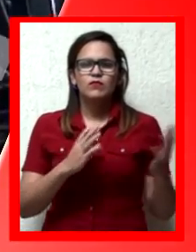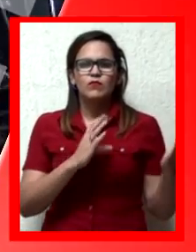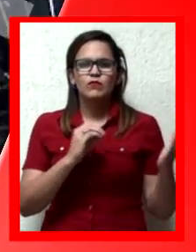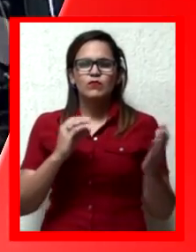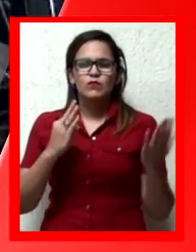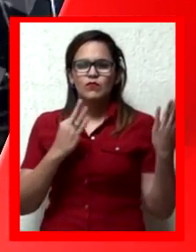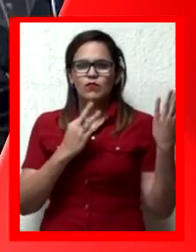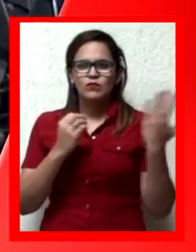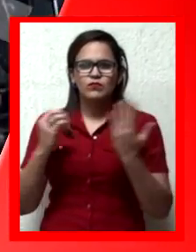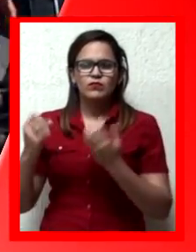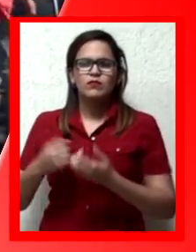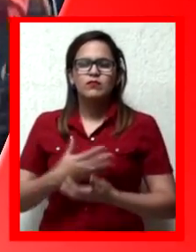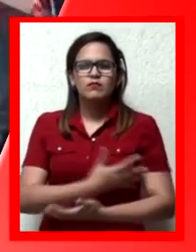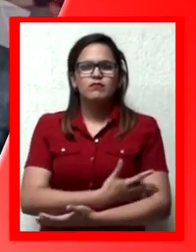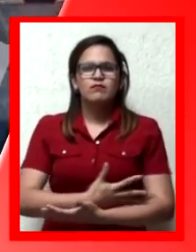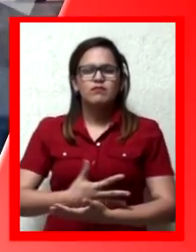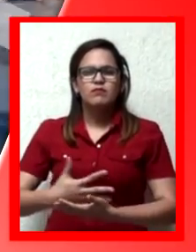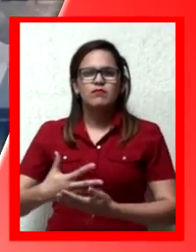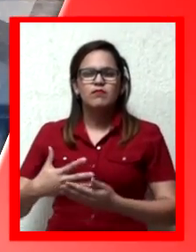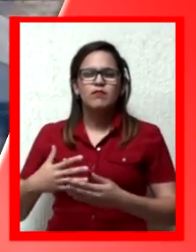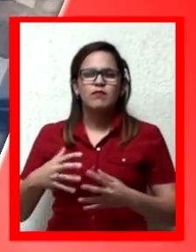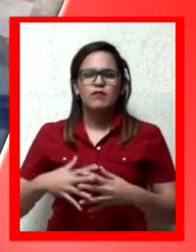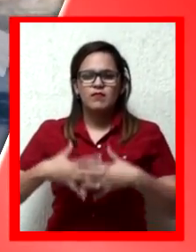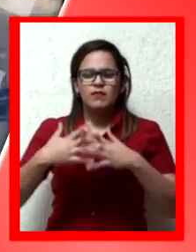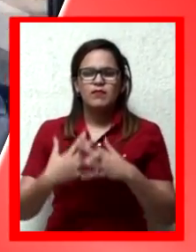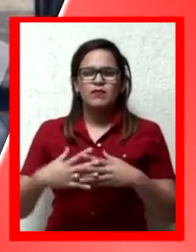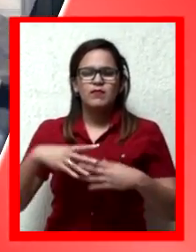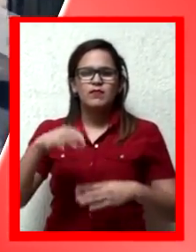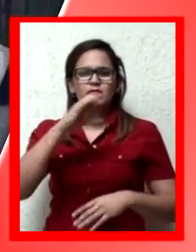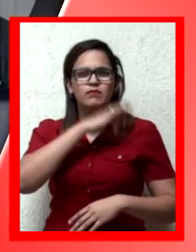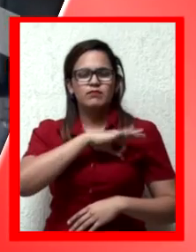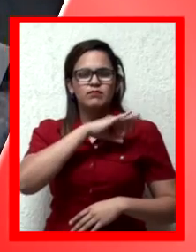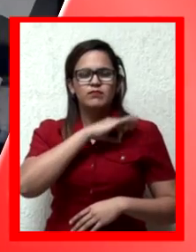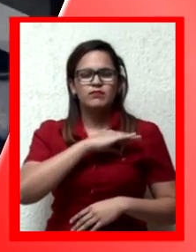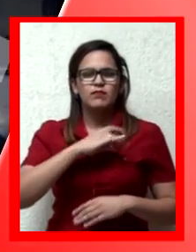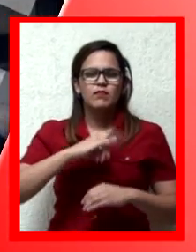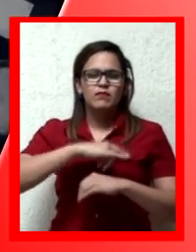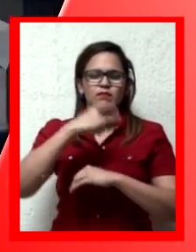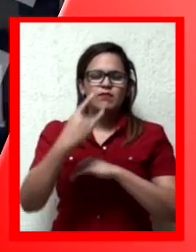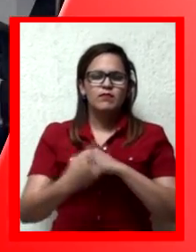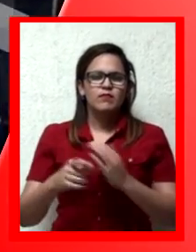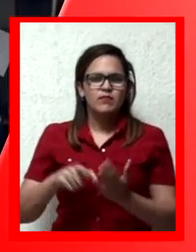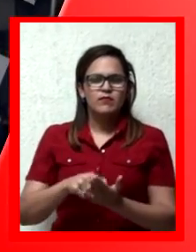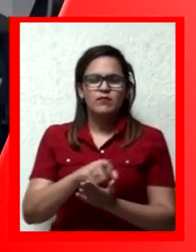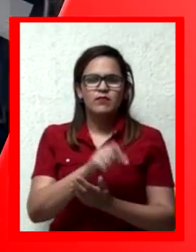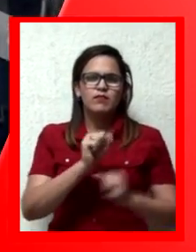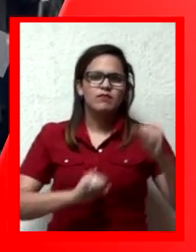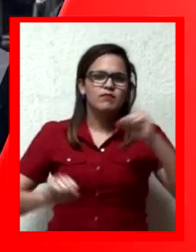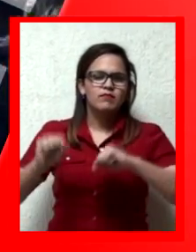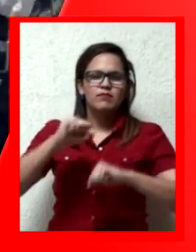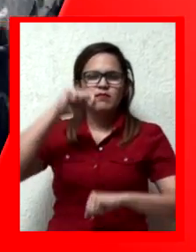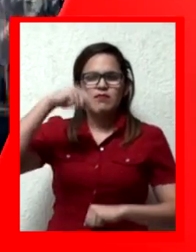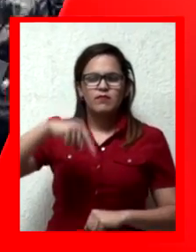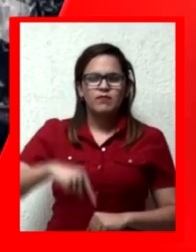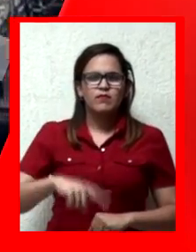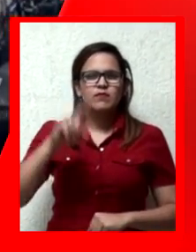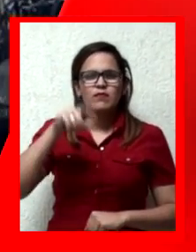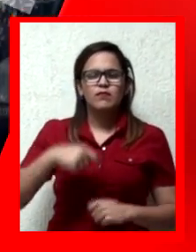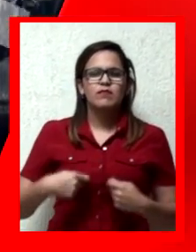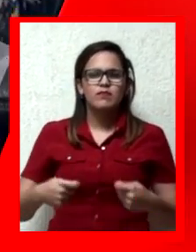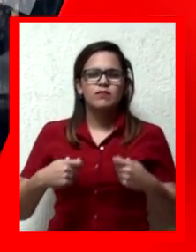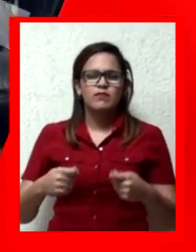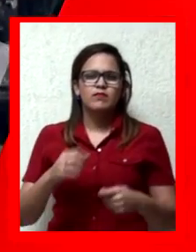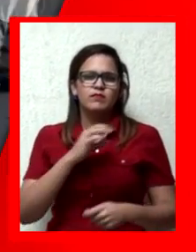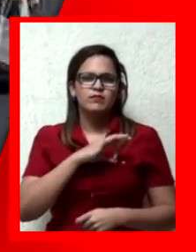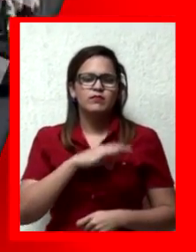a los 800 millones se ejecutaron a través de la empresa de producción social proyectos de asfaltado, mantenimiento de pozos y proyectos